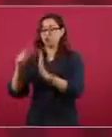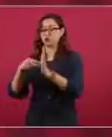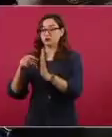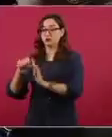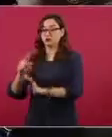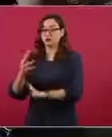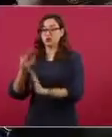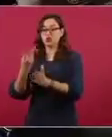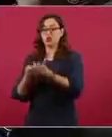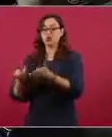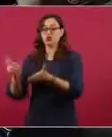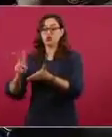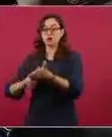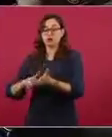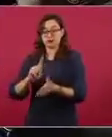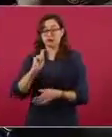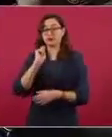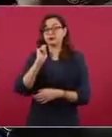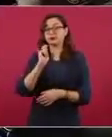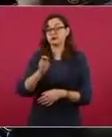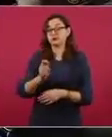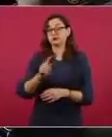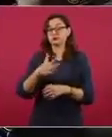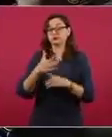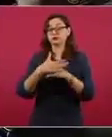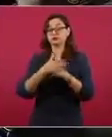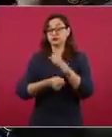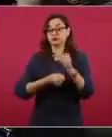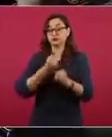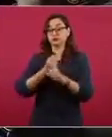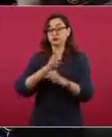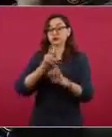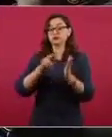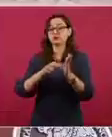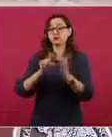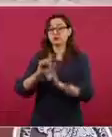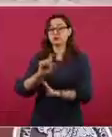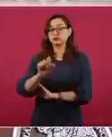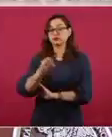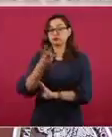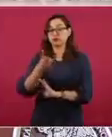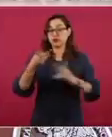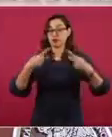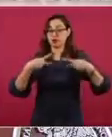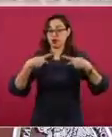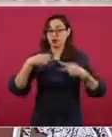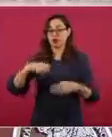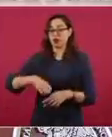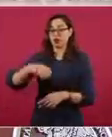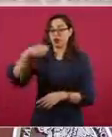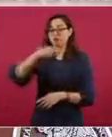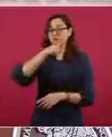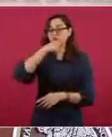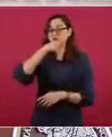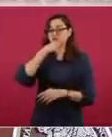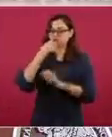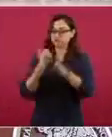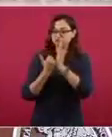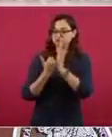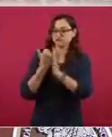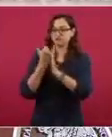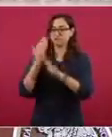próximo viene un incremento a las pensiones y en el